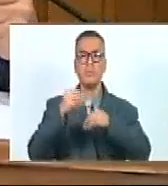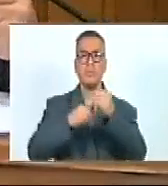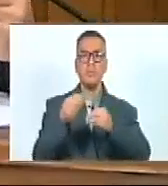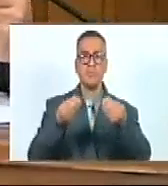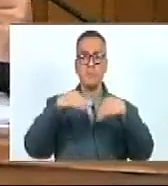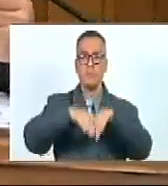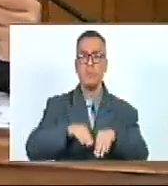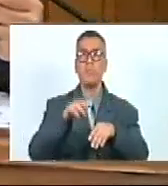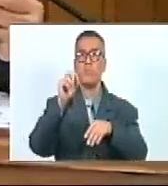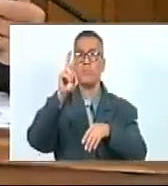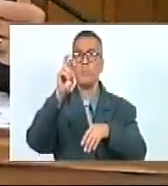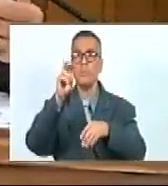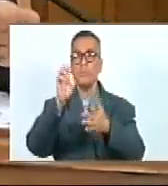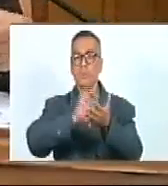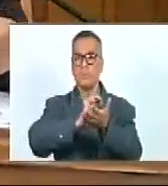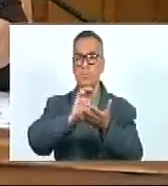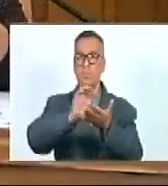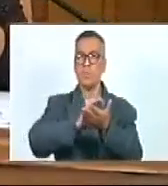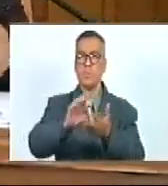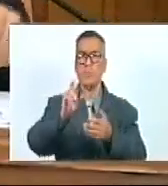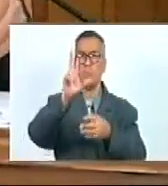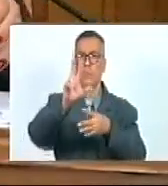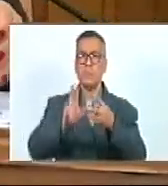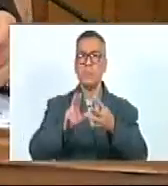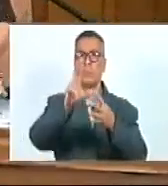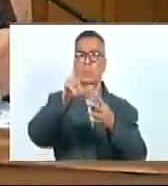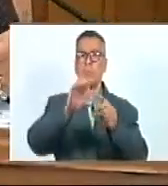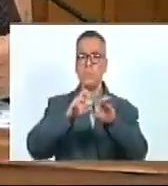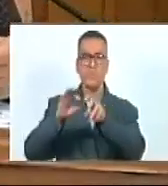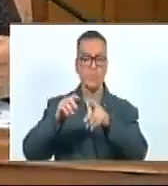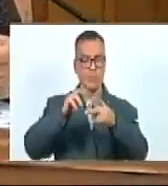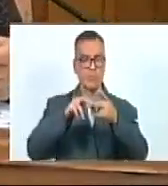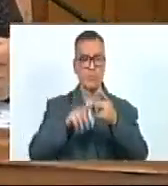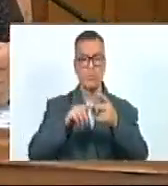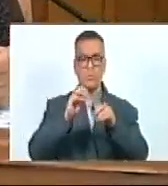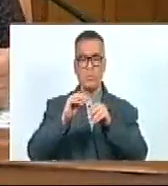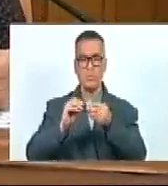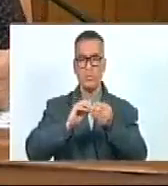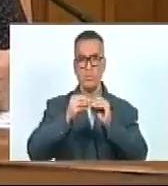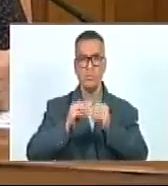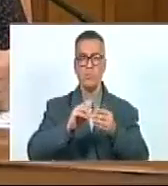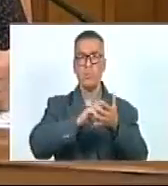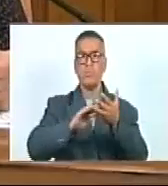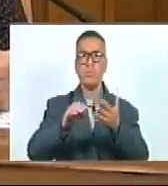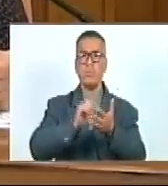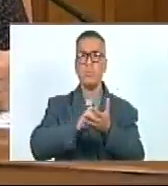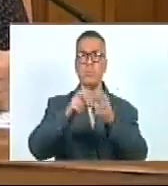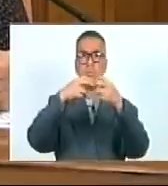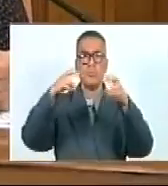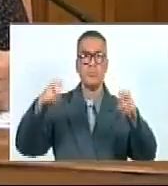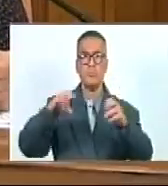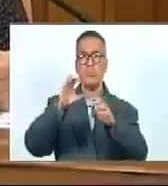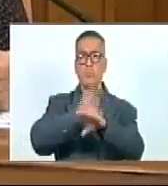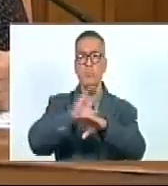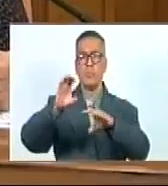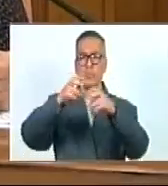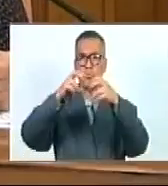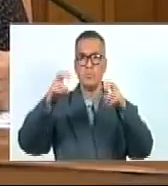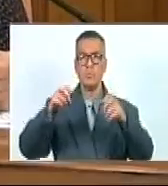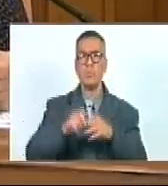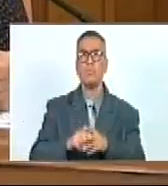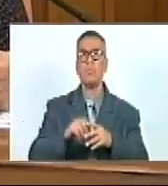incorporar un nuevo capítulo 3, quedando redactado de la siguiente manera. Acápite capítulo 3,